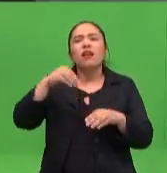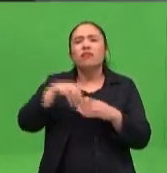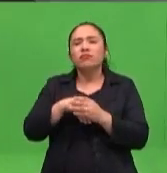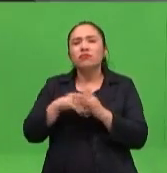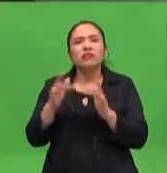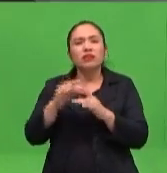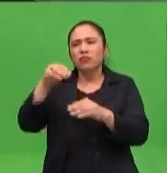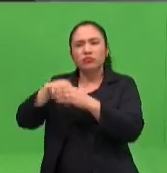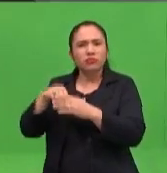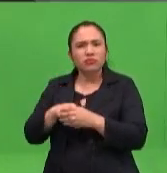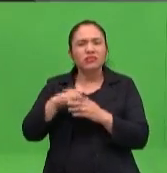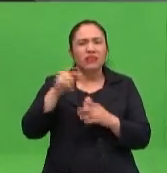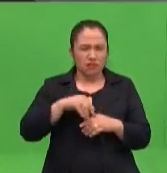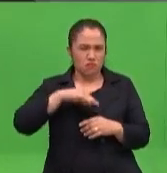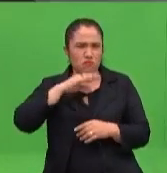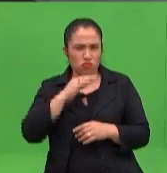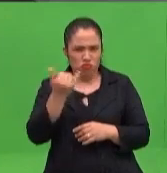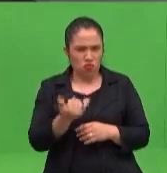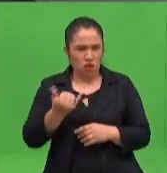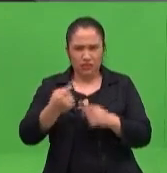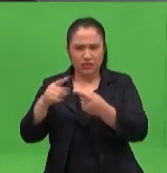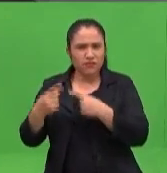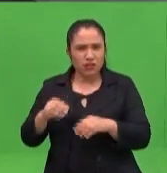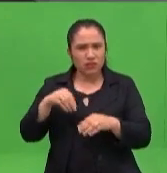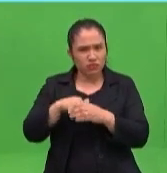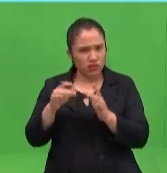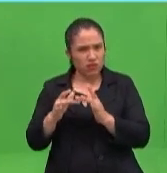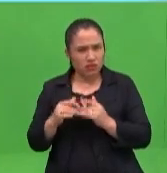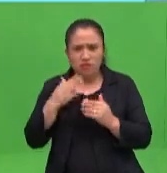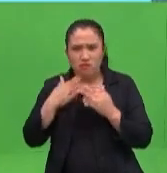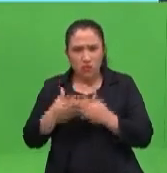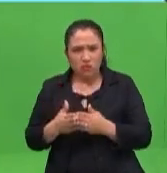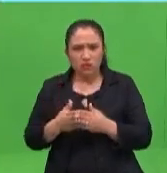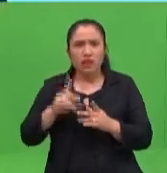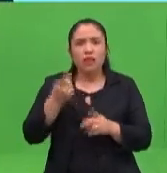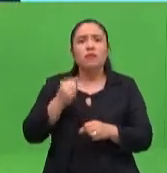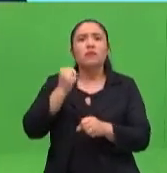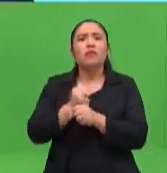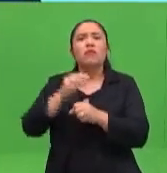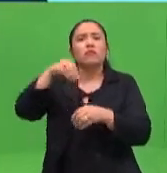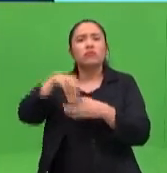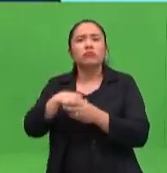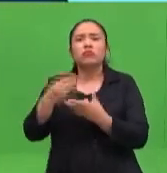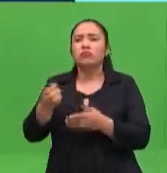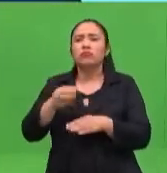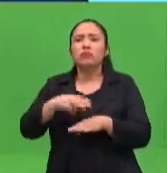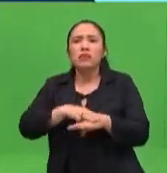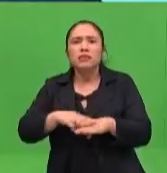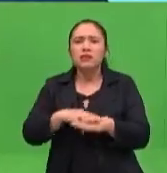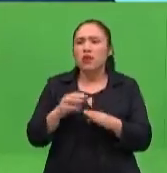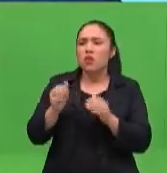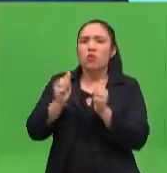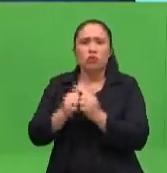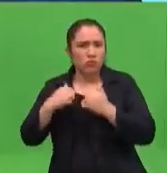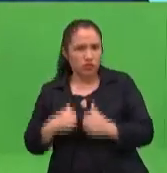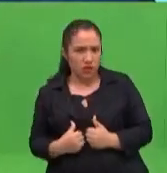contenidos estamos brindándoles desde las plataformas educativas del MEC? Esto a partir del 18 se enfatiza más porque termina el